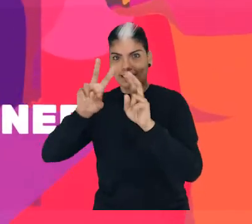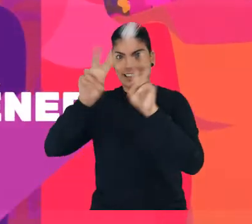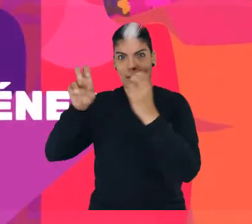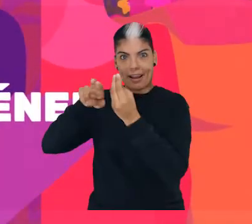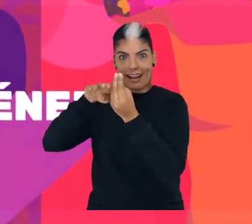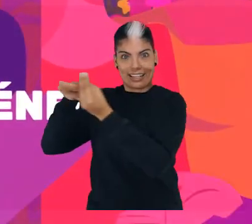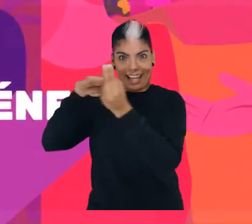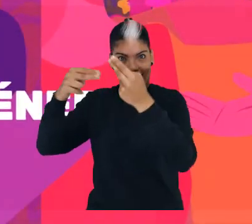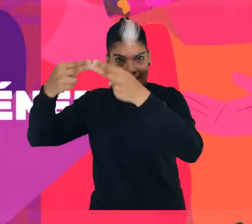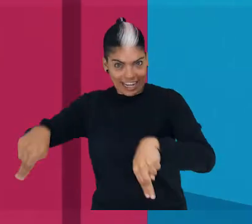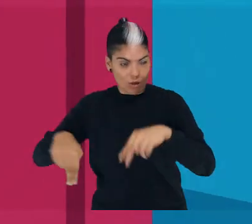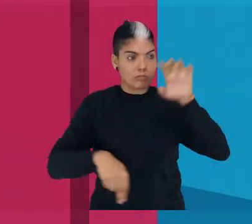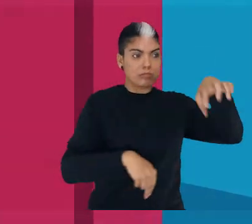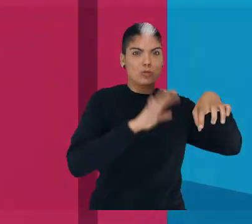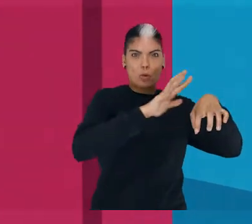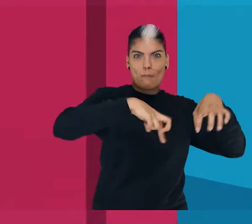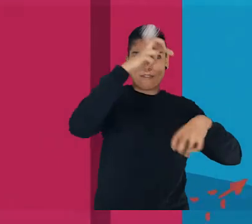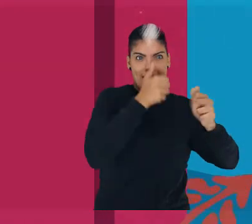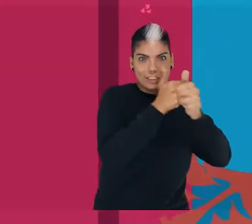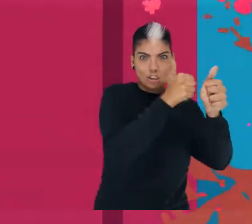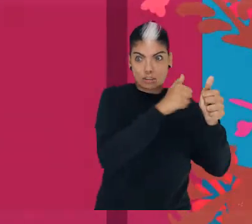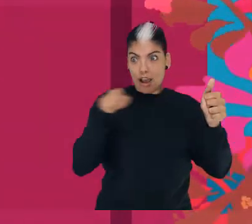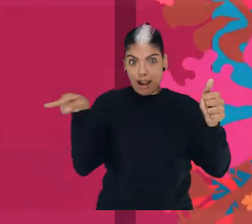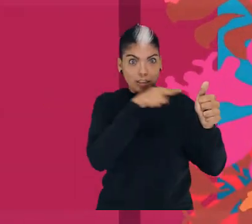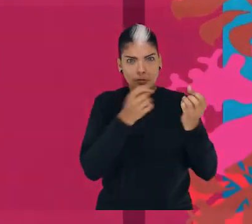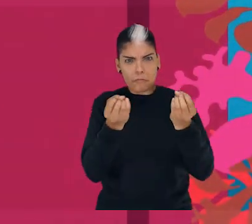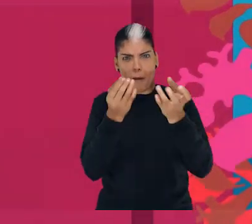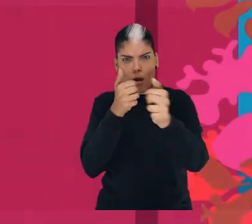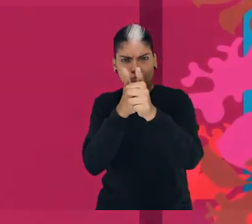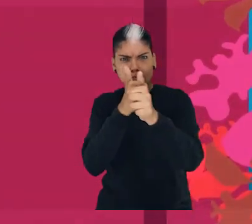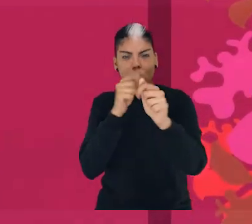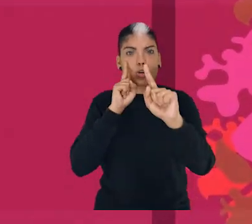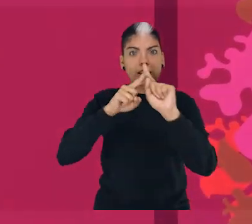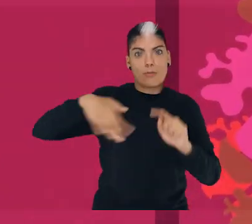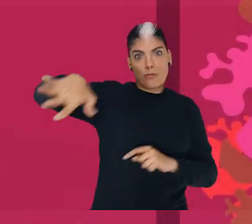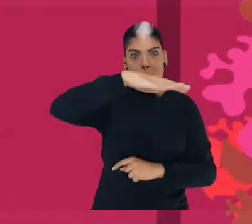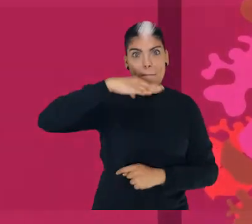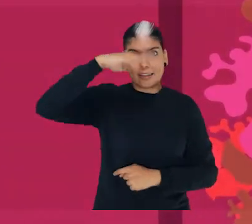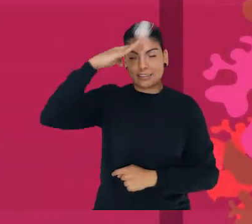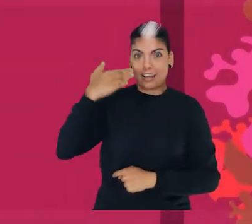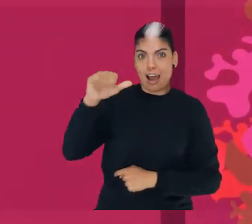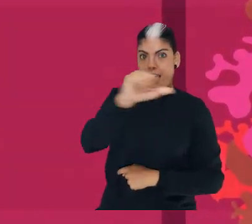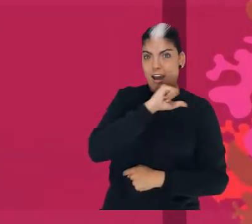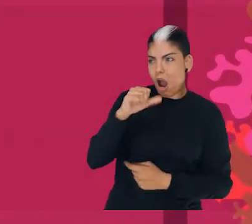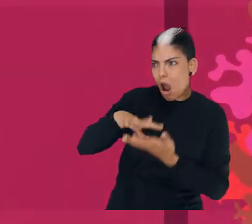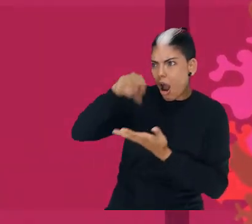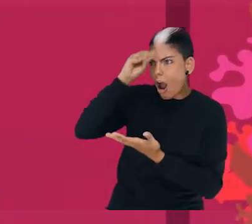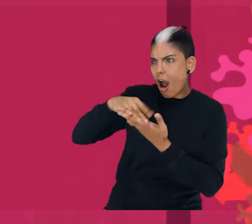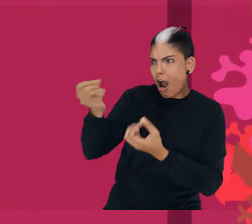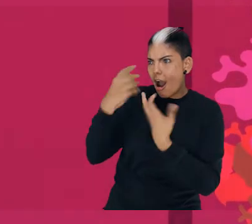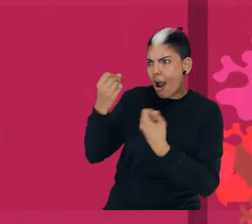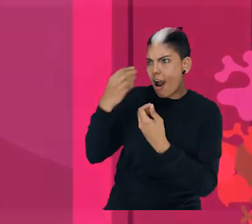y Gestoras de Igualdad de Género, a través de las cuales brindamos información y asesoría para que las mujeres de Medellín sepan que